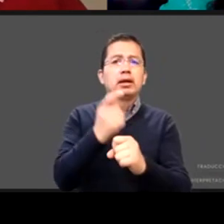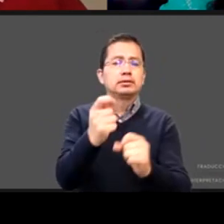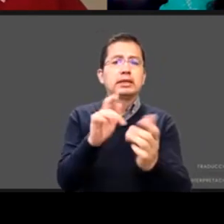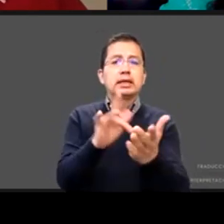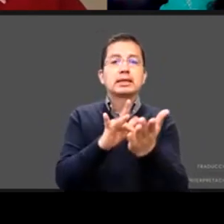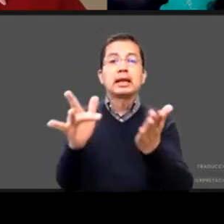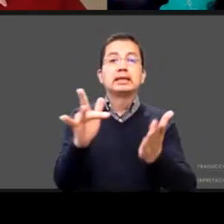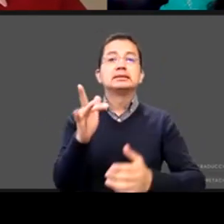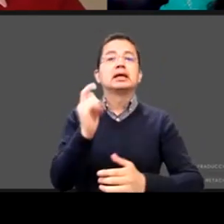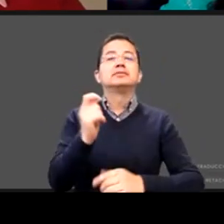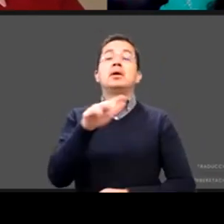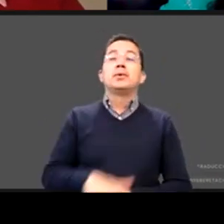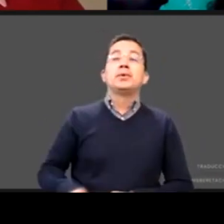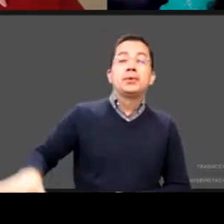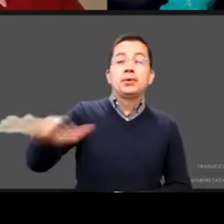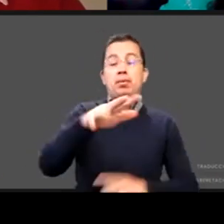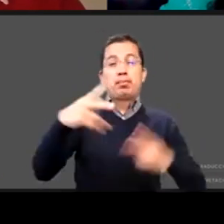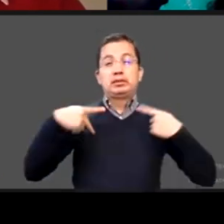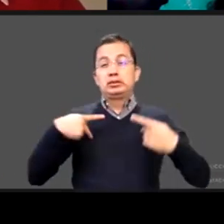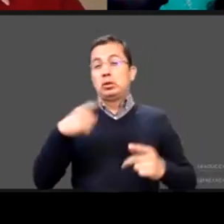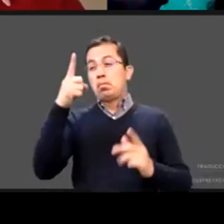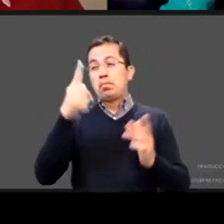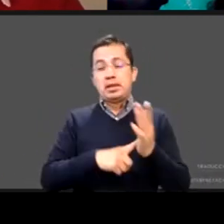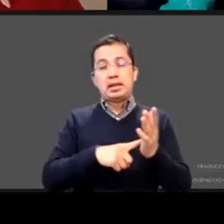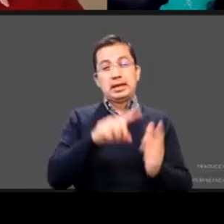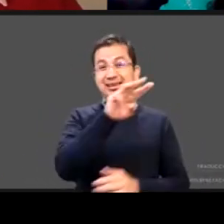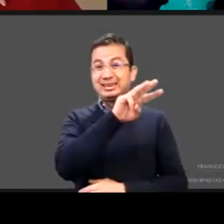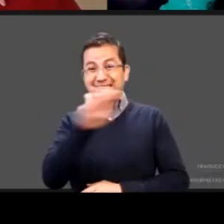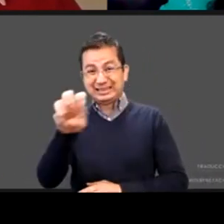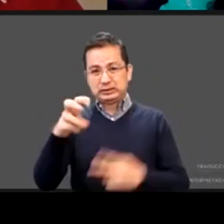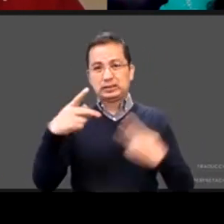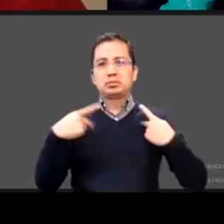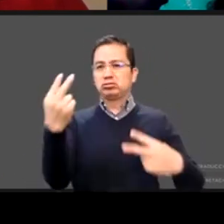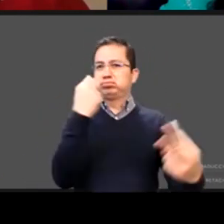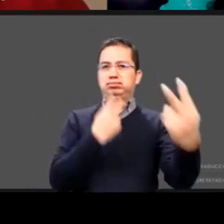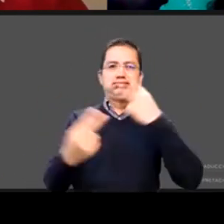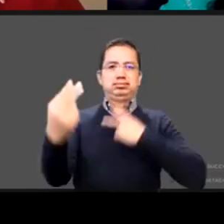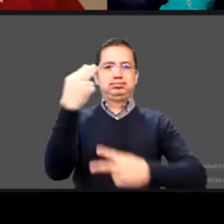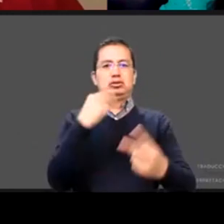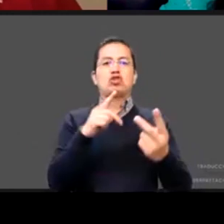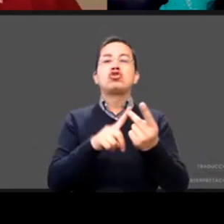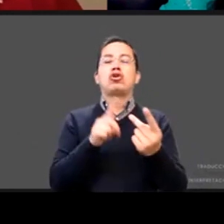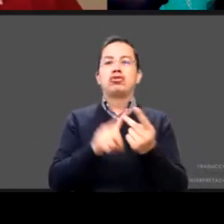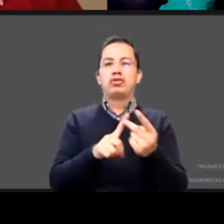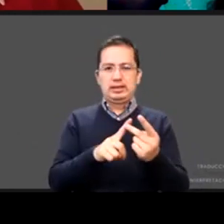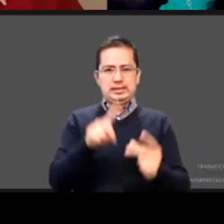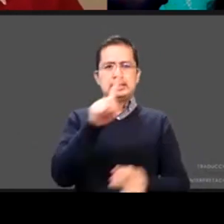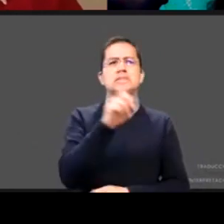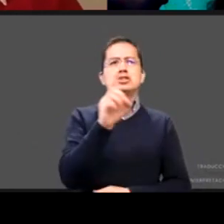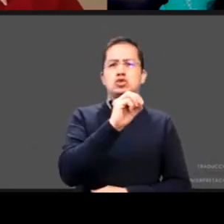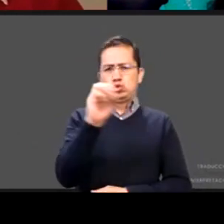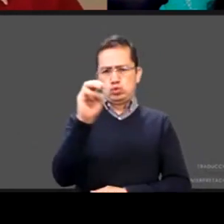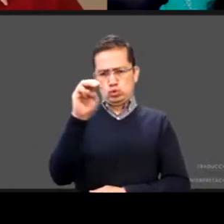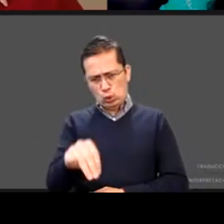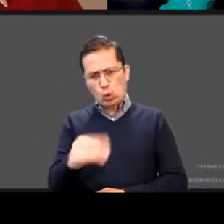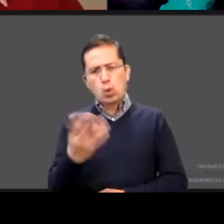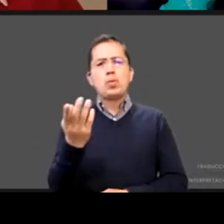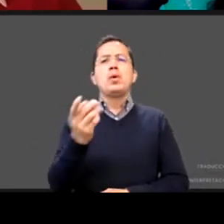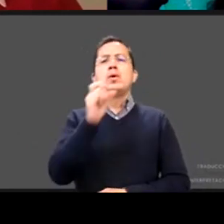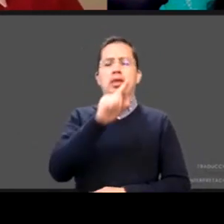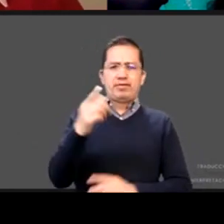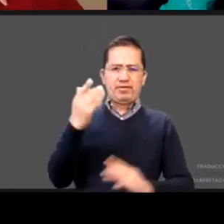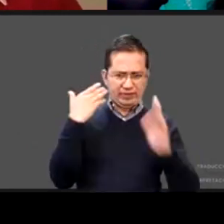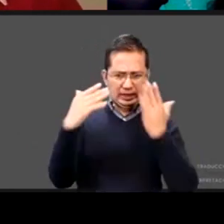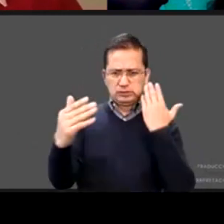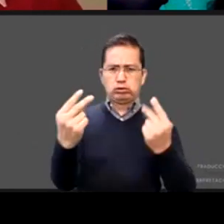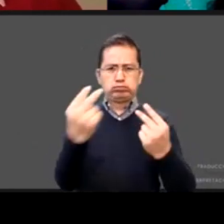que nos están siguiendo en Zoom y por Facebook también miren la verdad es muy muy conmovedor y